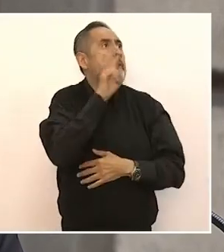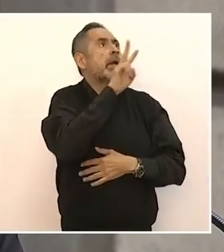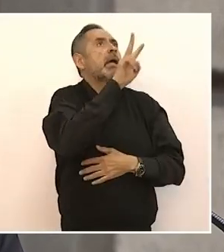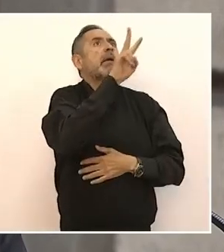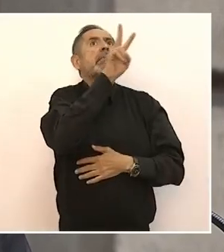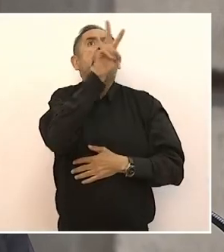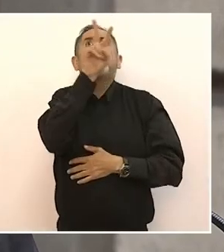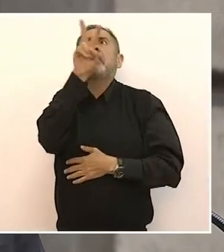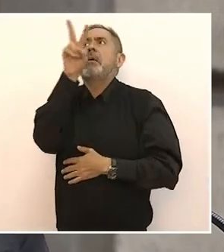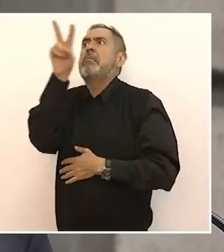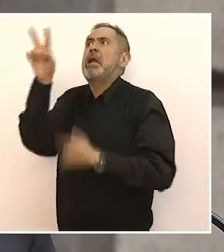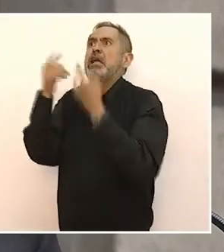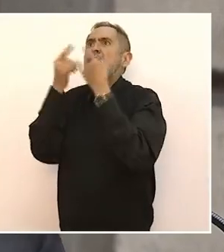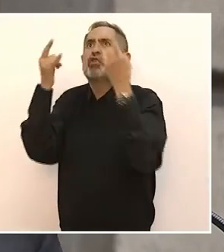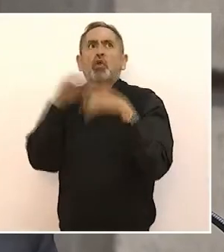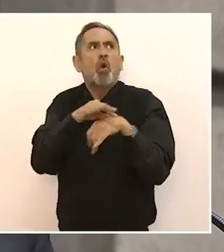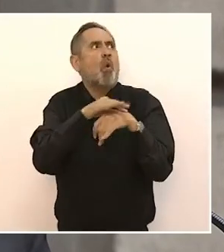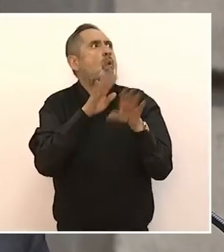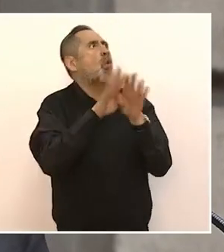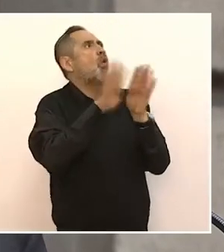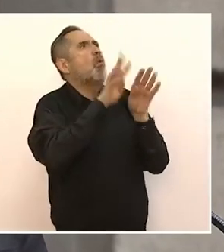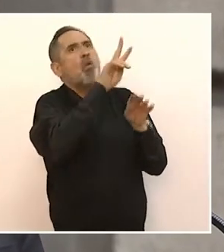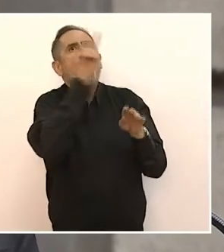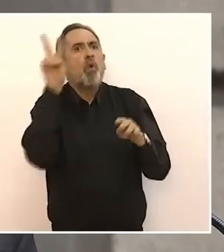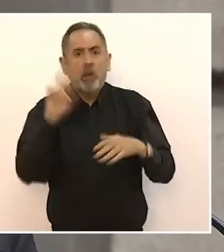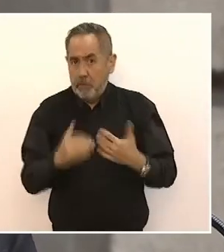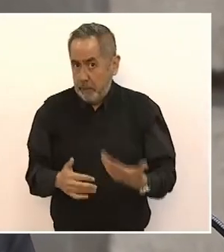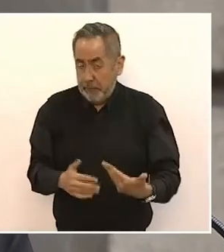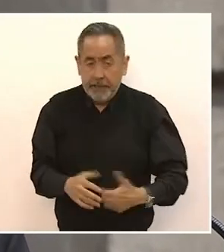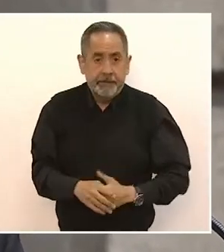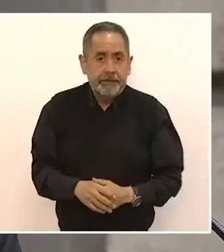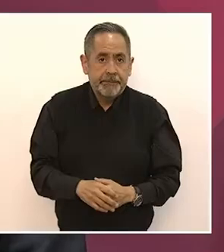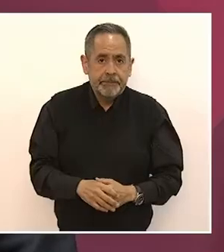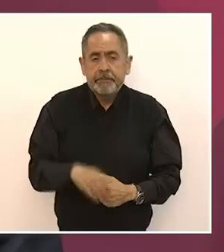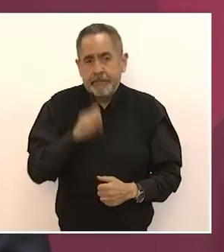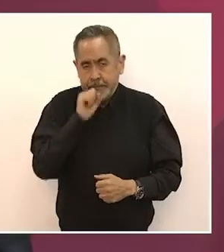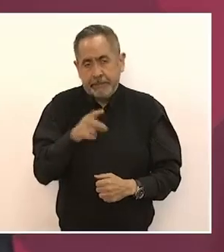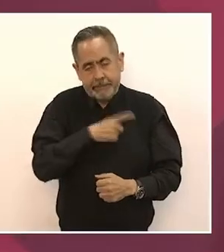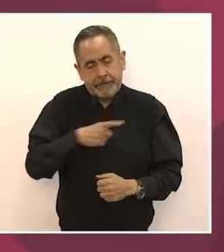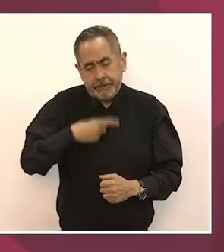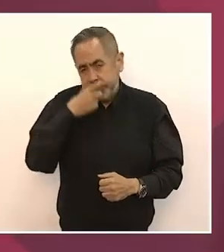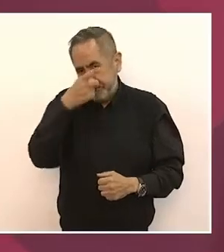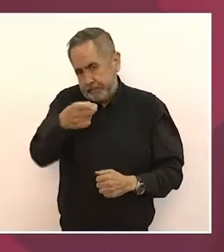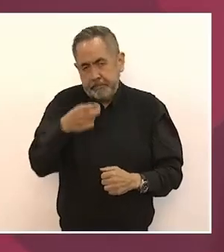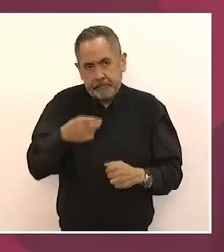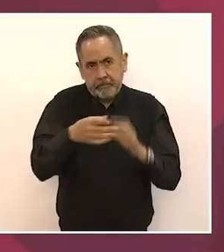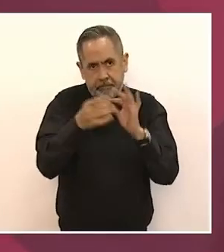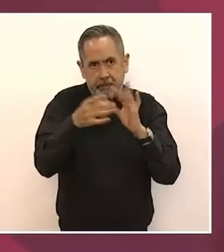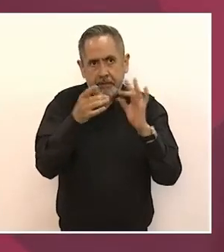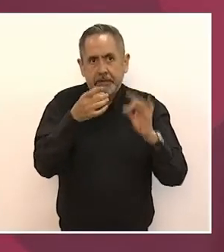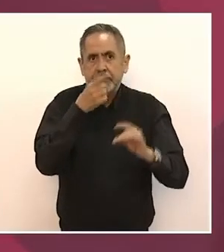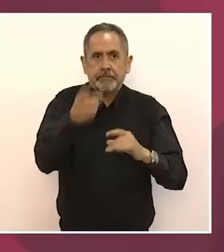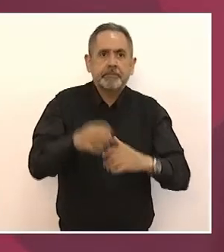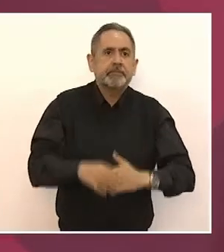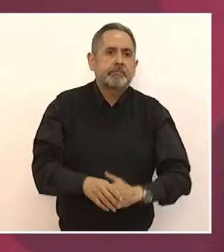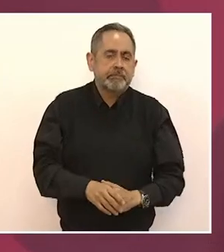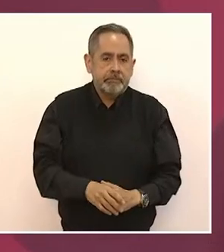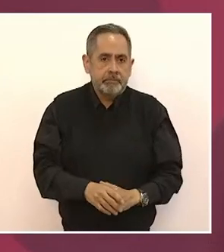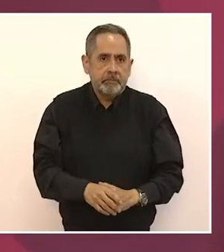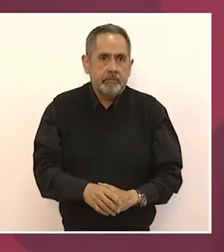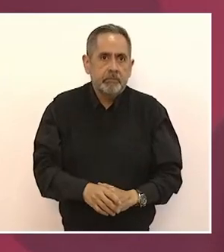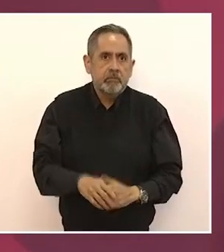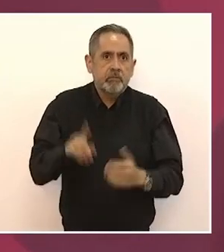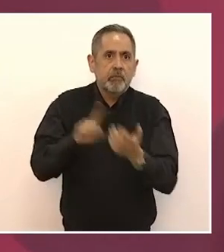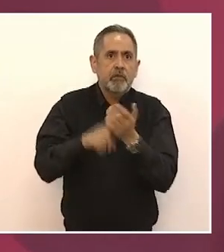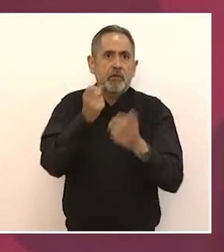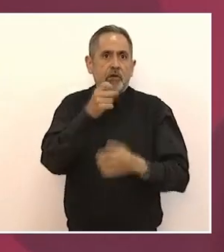Aún cuando, también hay que decirlo, los grandes